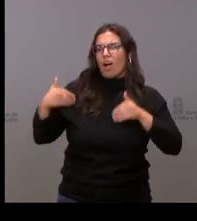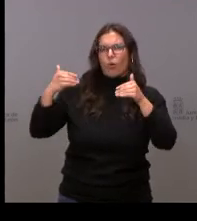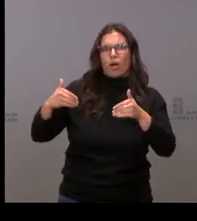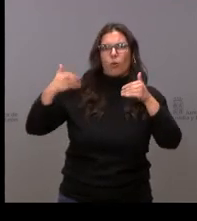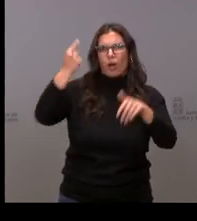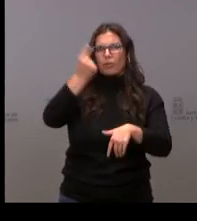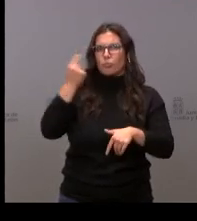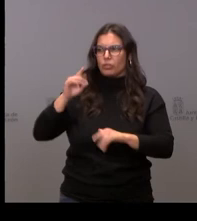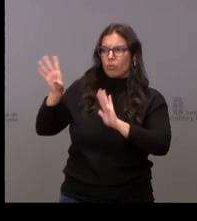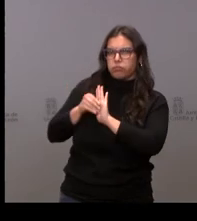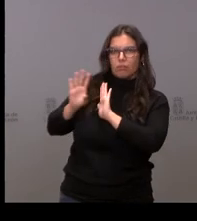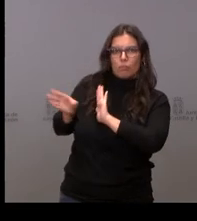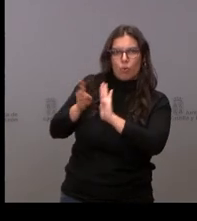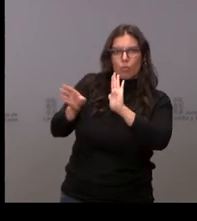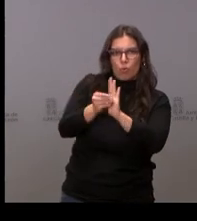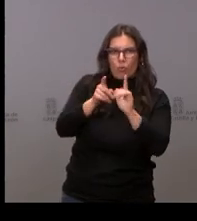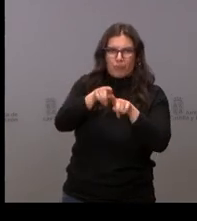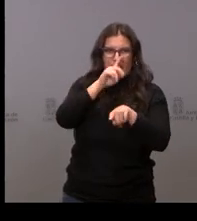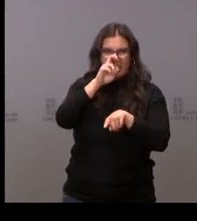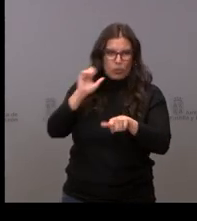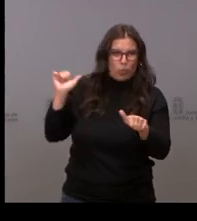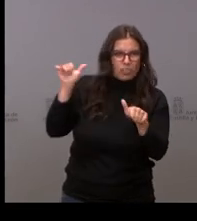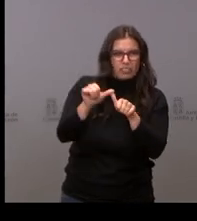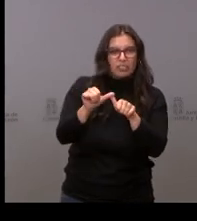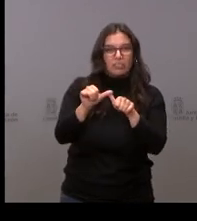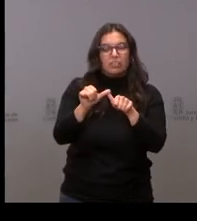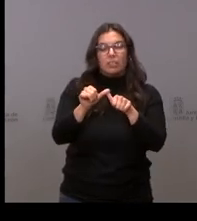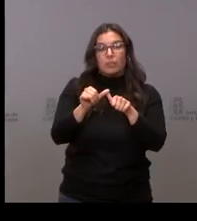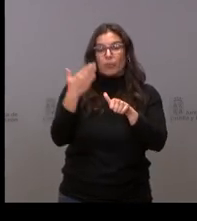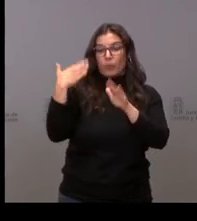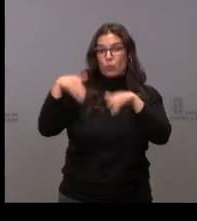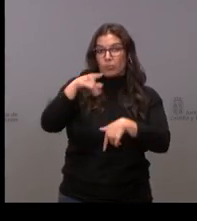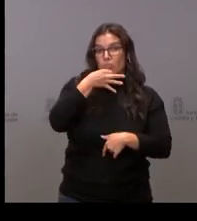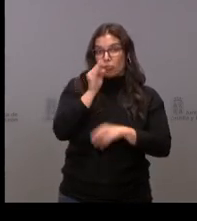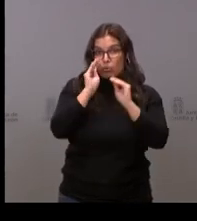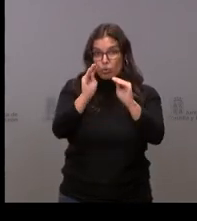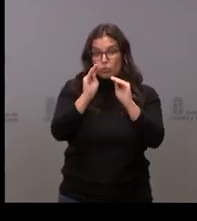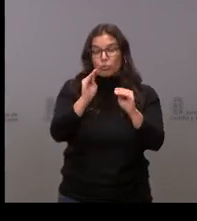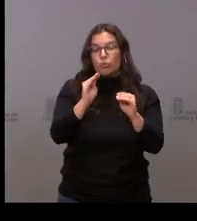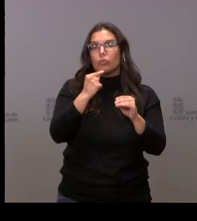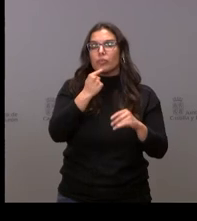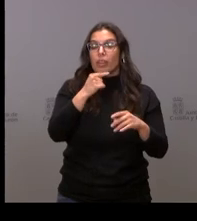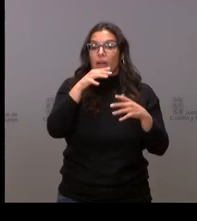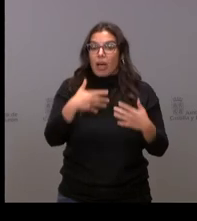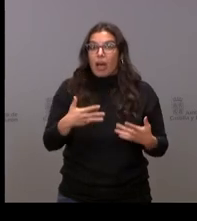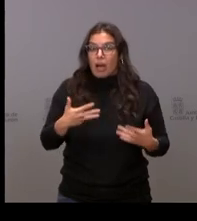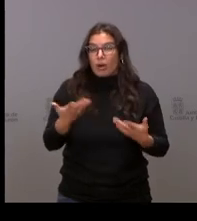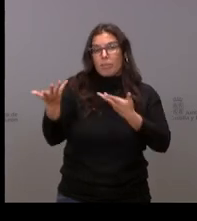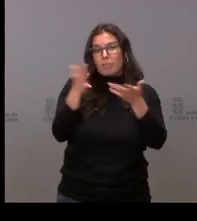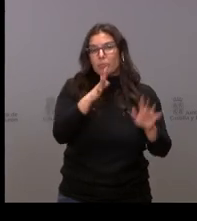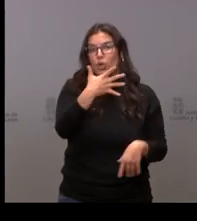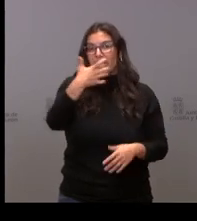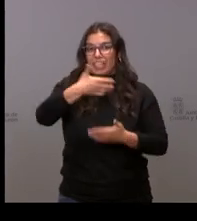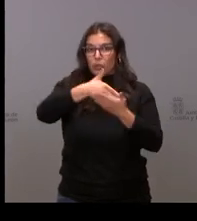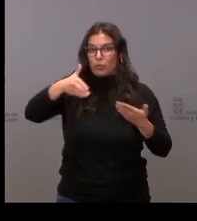etcétera veo igual me equivoco pero usted en la última comparecencia habló de que actualmente estaban cuantificados unos 500 millones